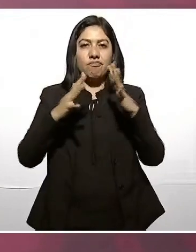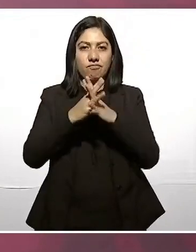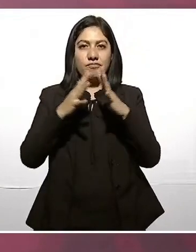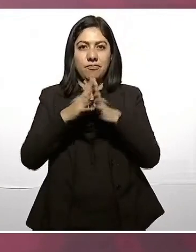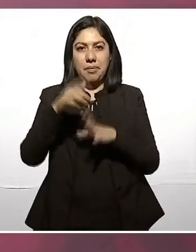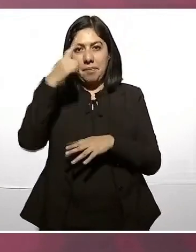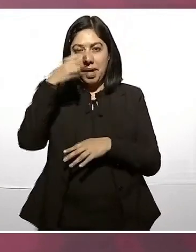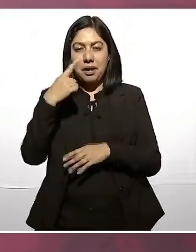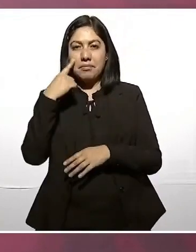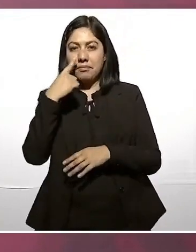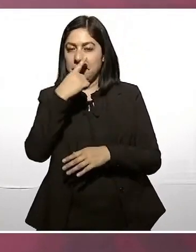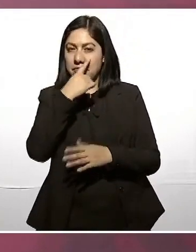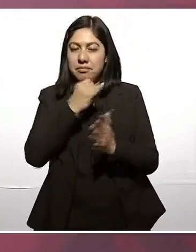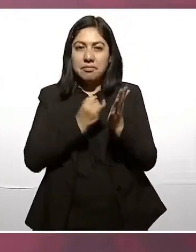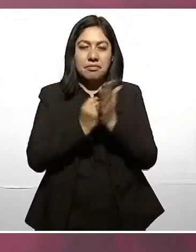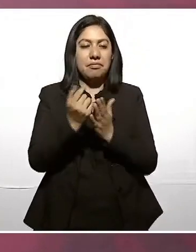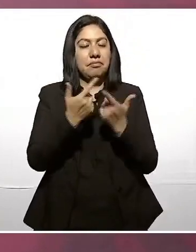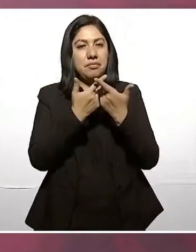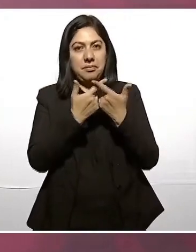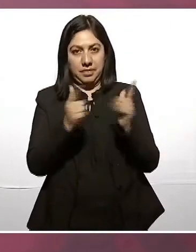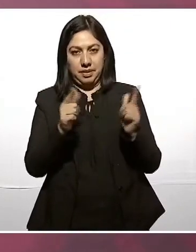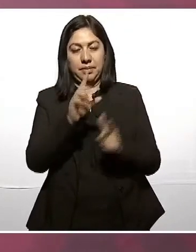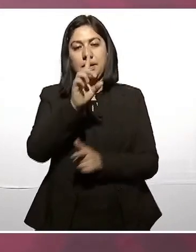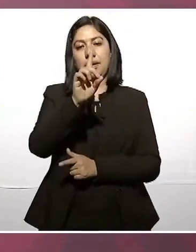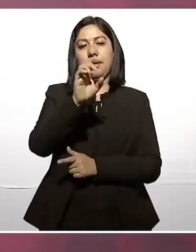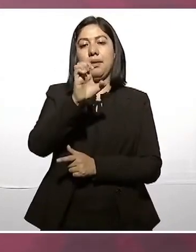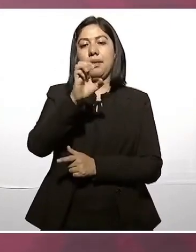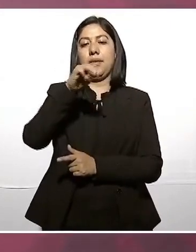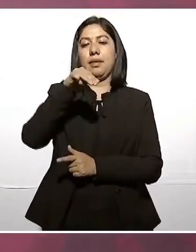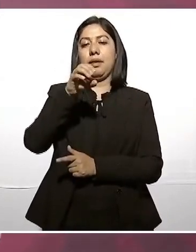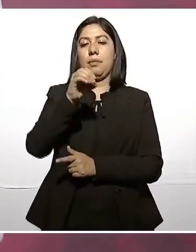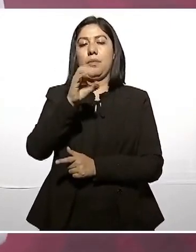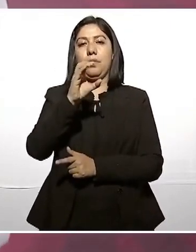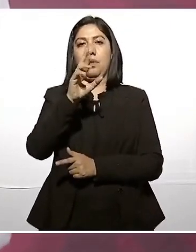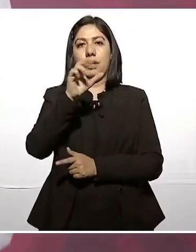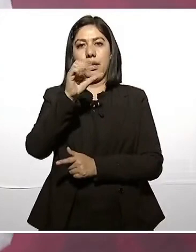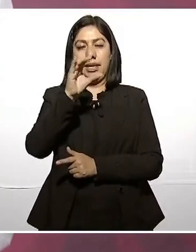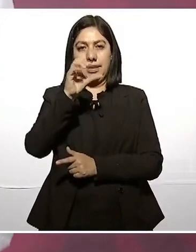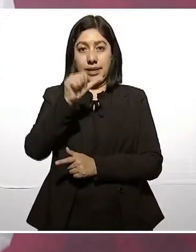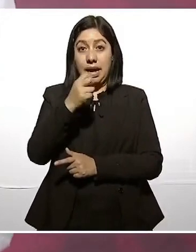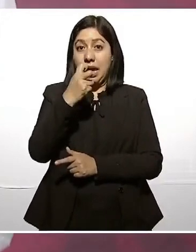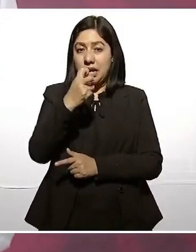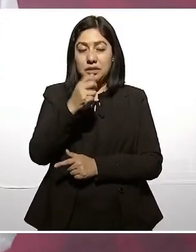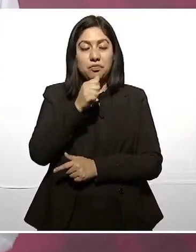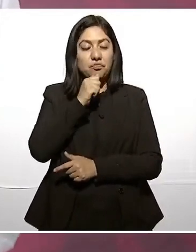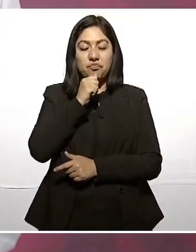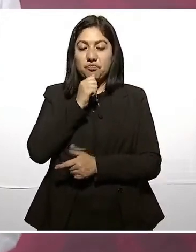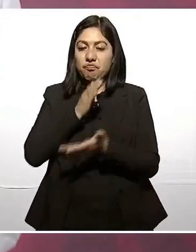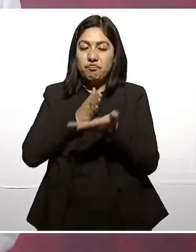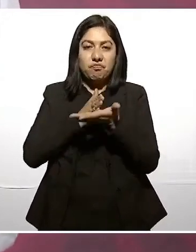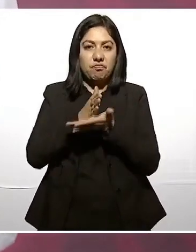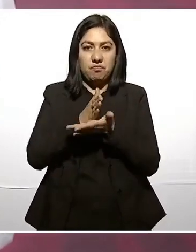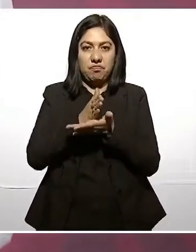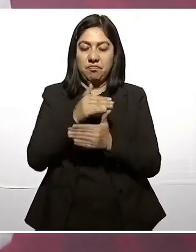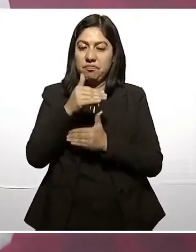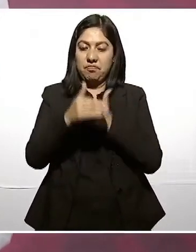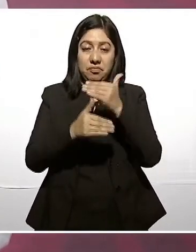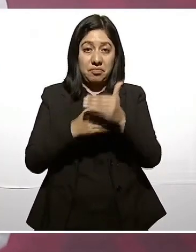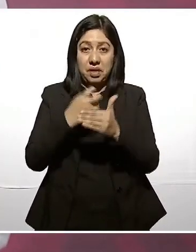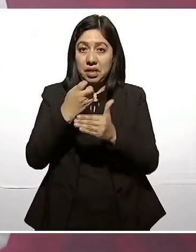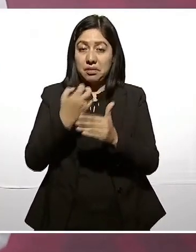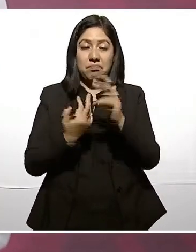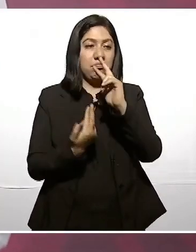porque ahí sí no se avanzó ni con la